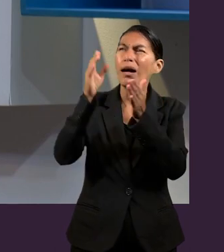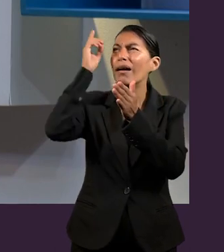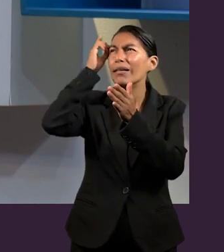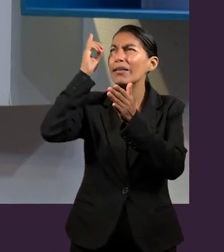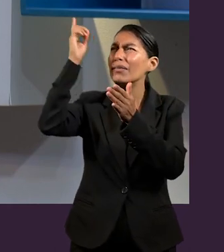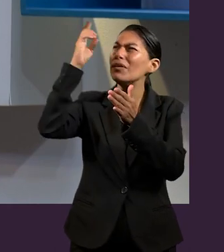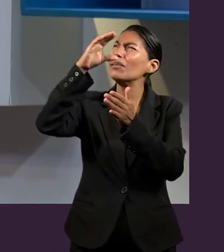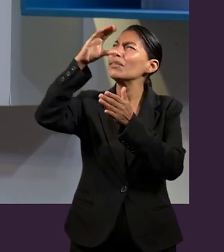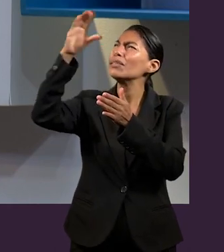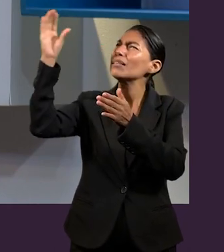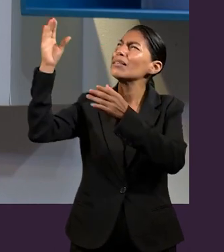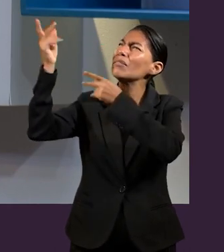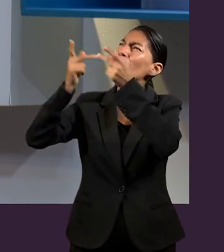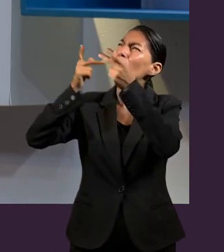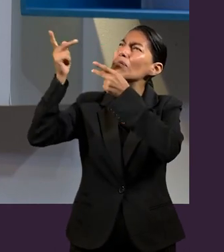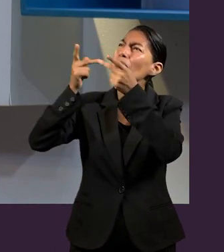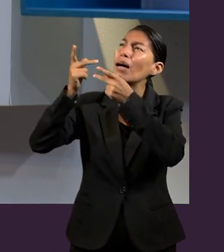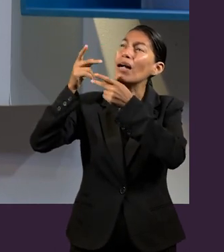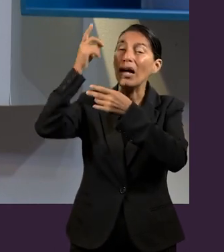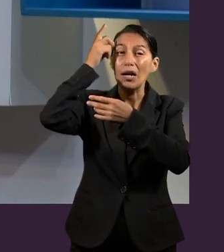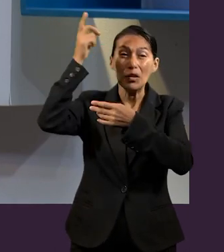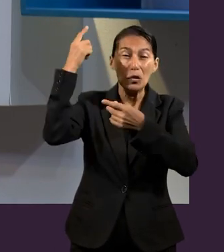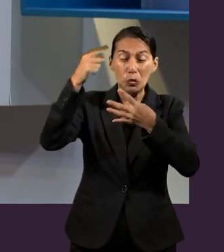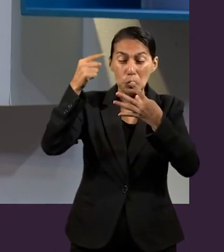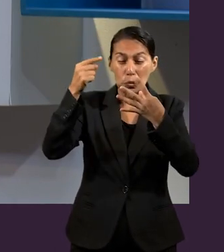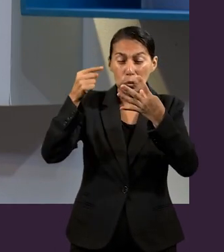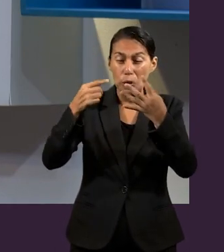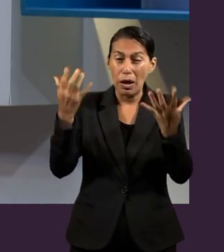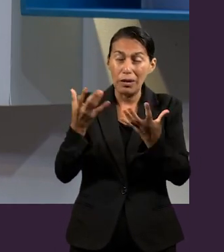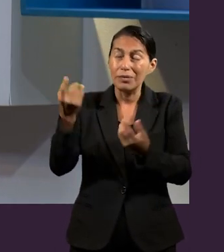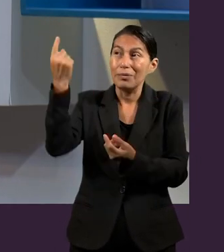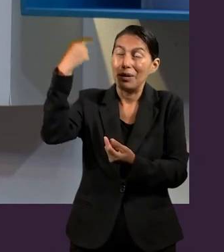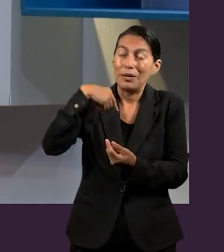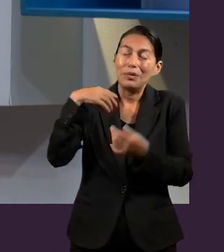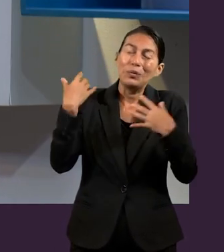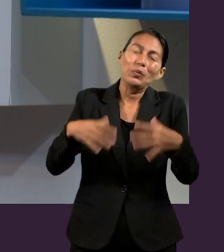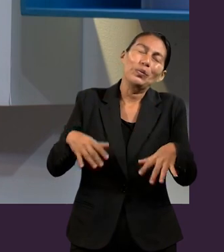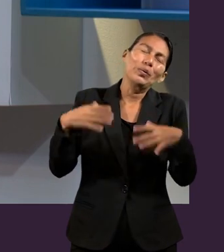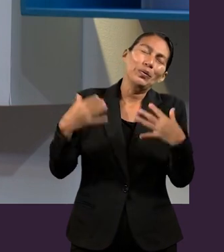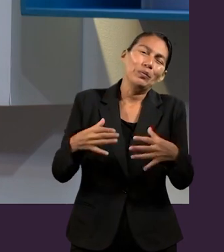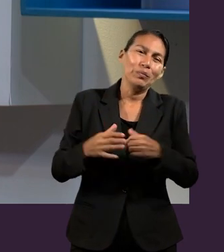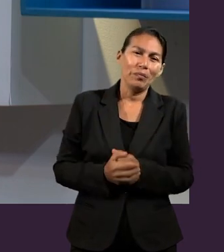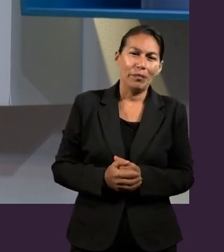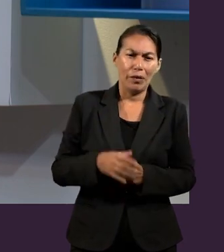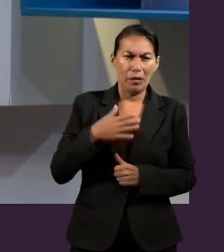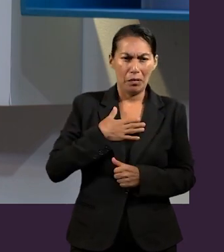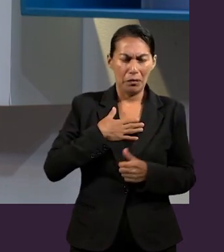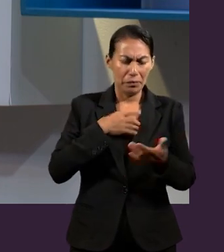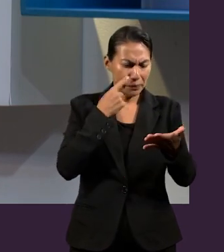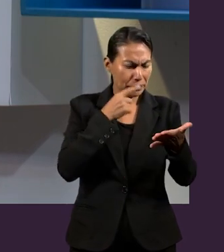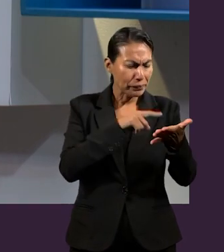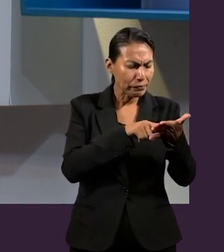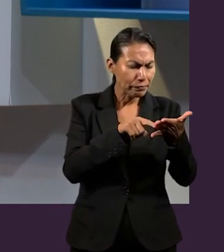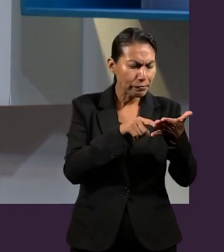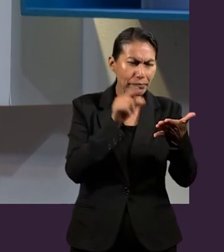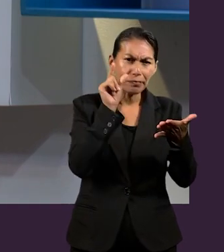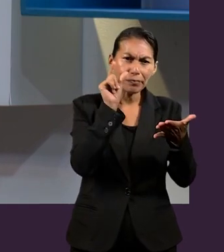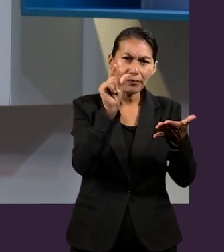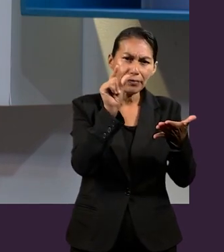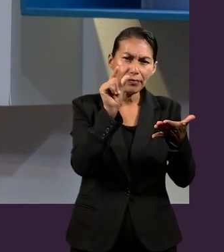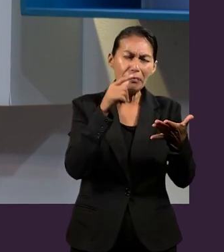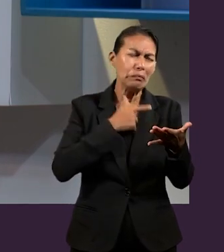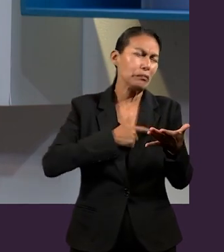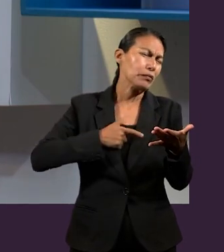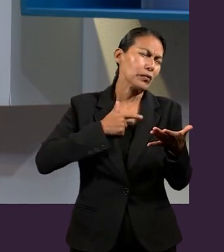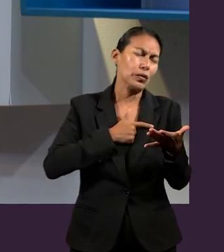a mí me gusta mucho una palabra que en sus escritos es recurrente, o sea, se encuentra, por ejemplo, en hebreos, aquí en